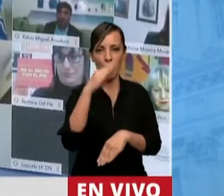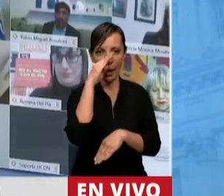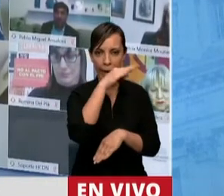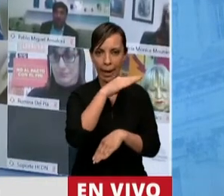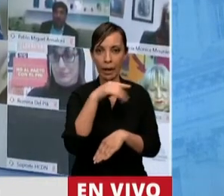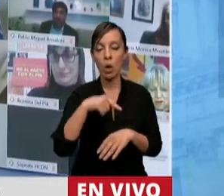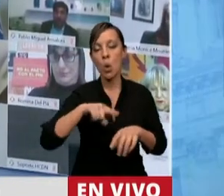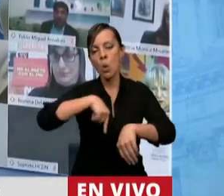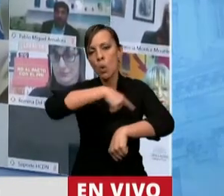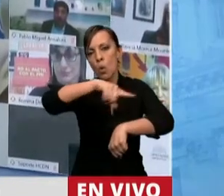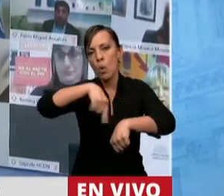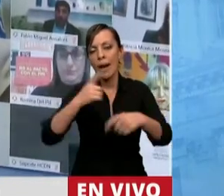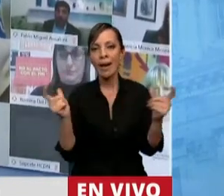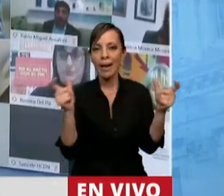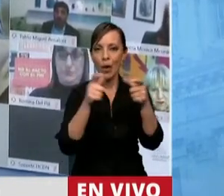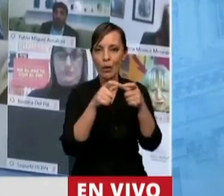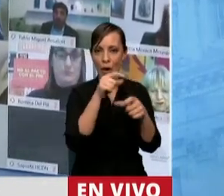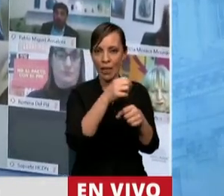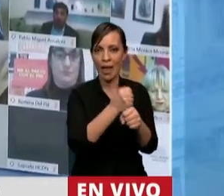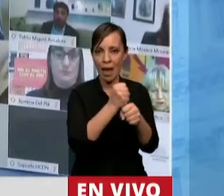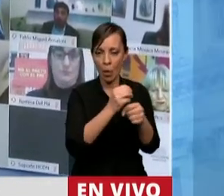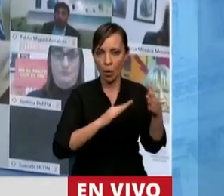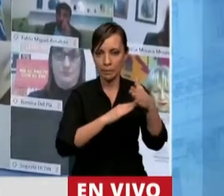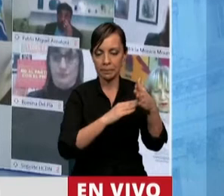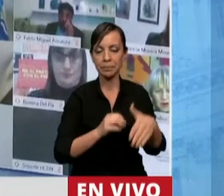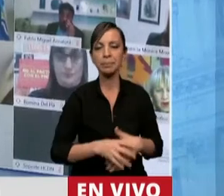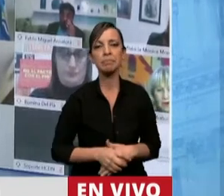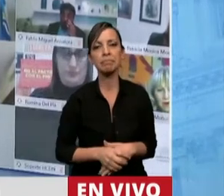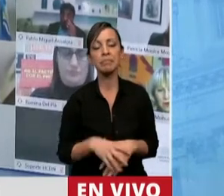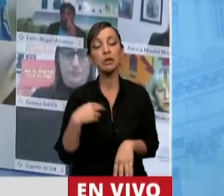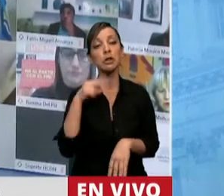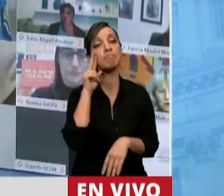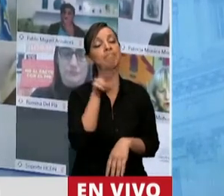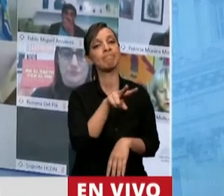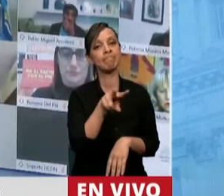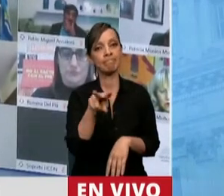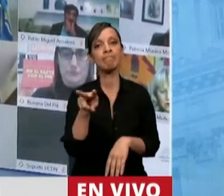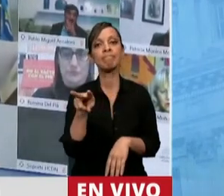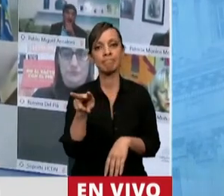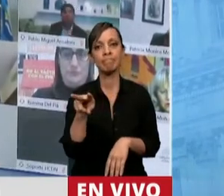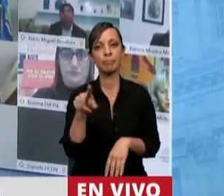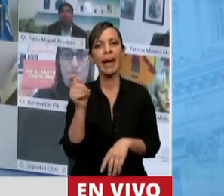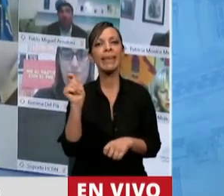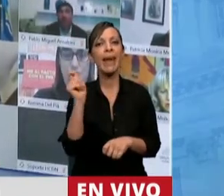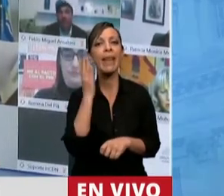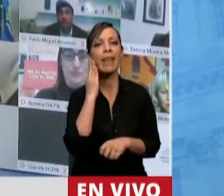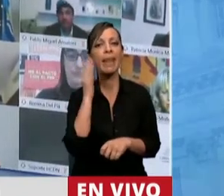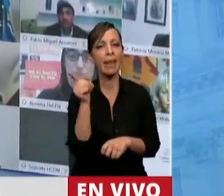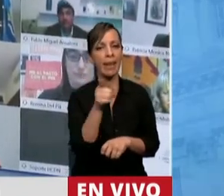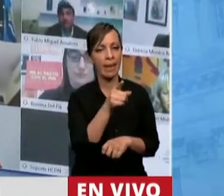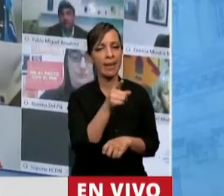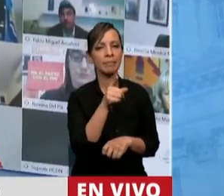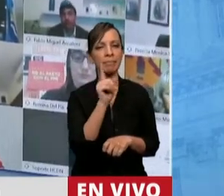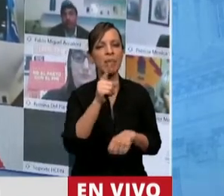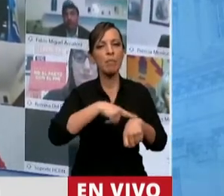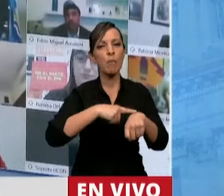extensísima reunión de labor parlamentaria. Por lo que estoy viendo, evidentemente, quienes a lo largo de toda